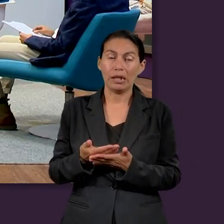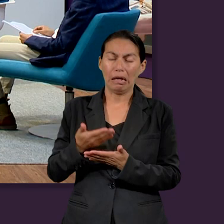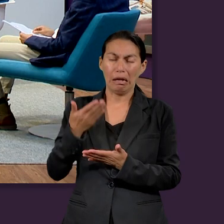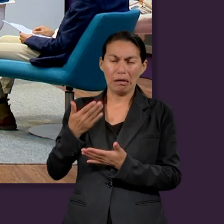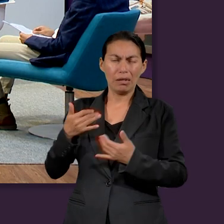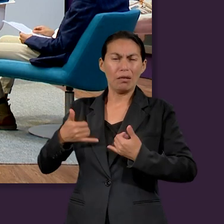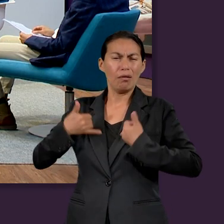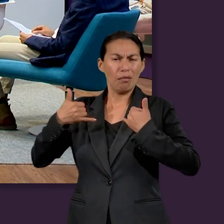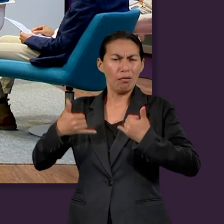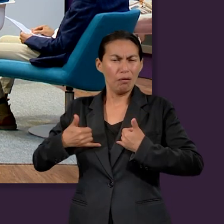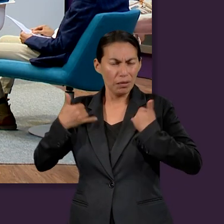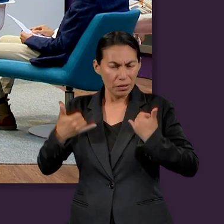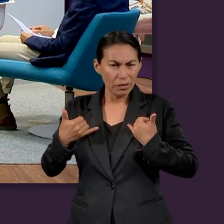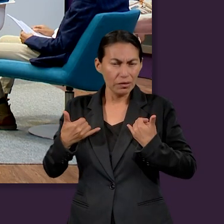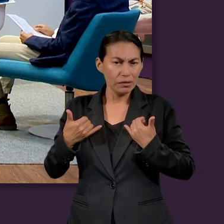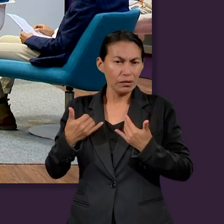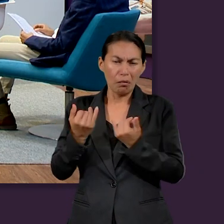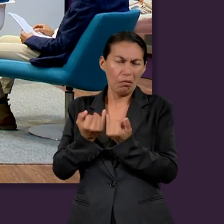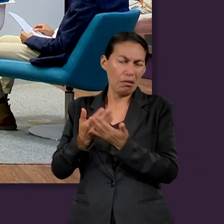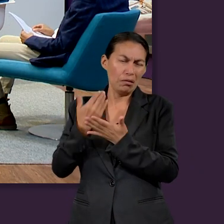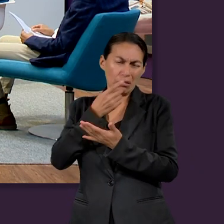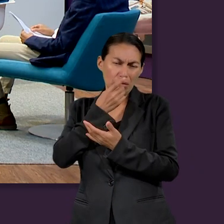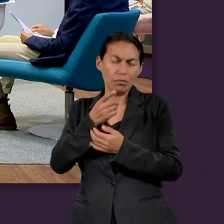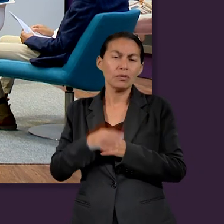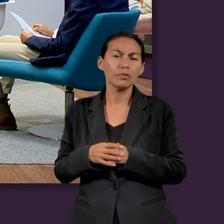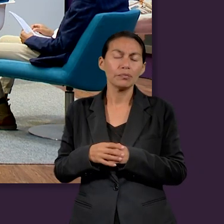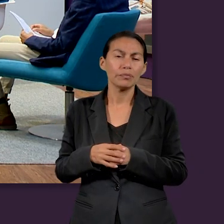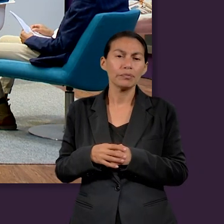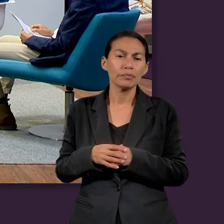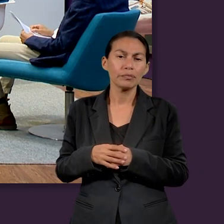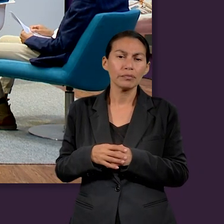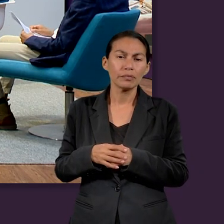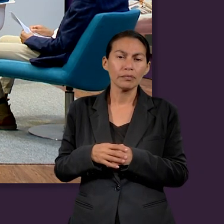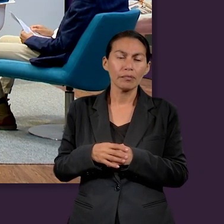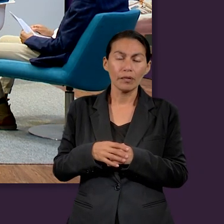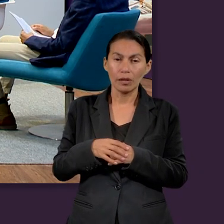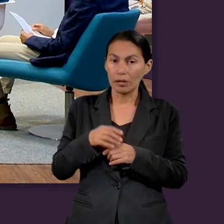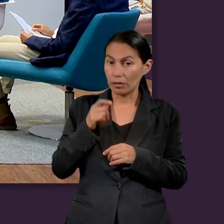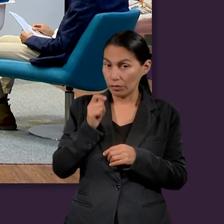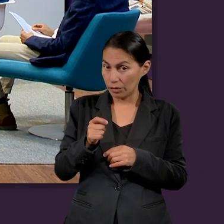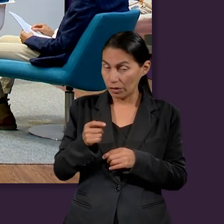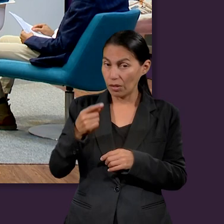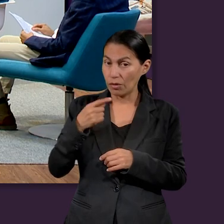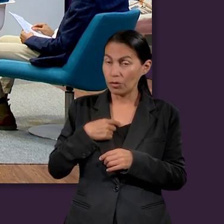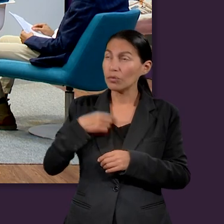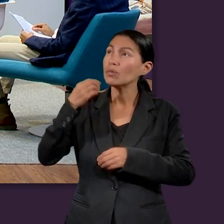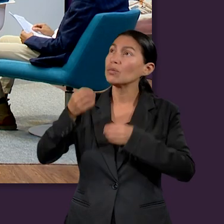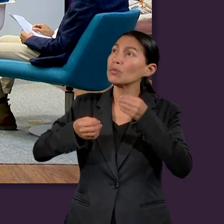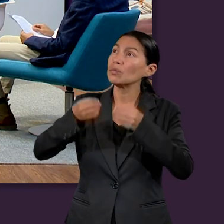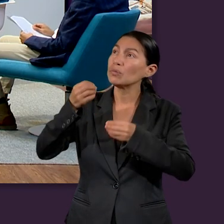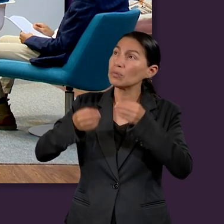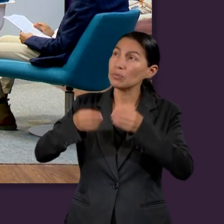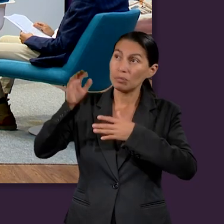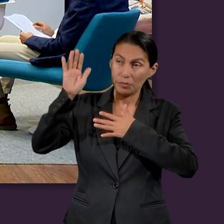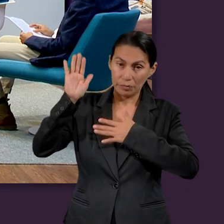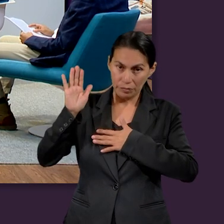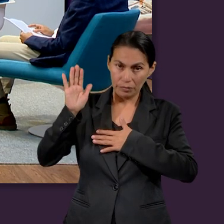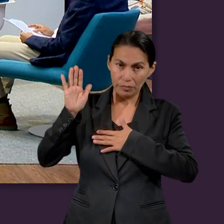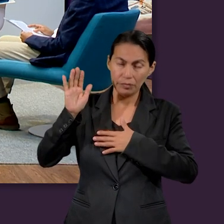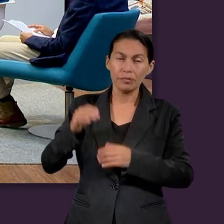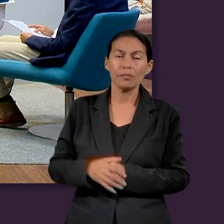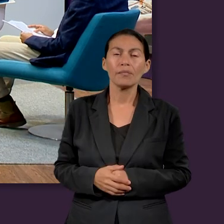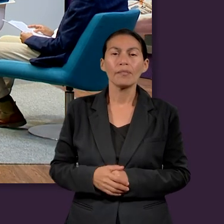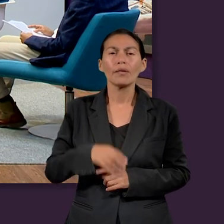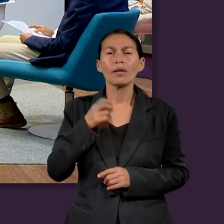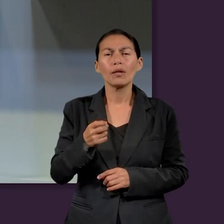cuando nosotros entendemos desde nuestra juventud, como dijimos anteriormente, lo que representa